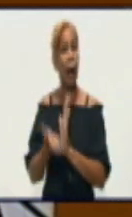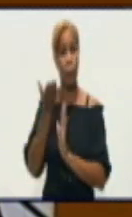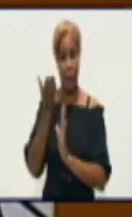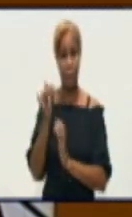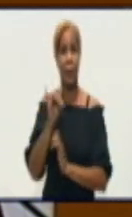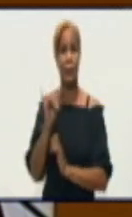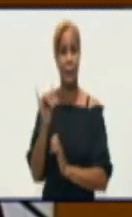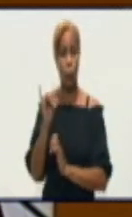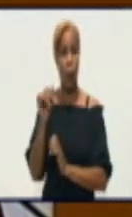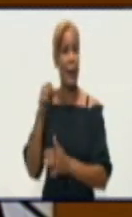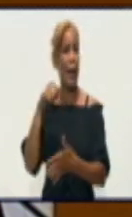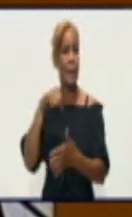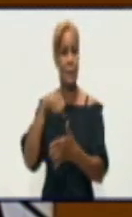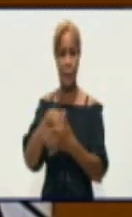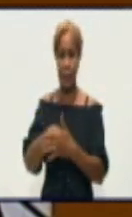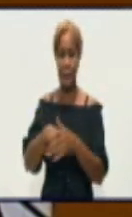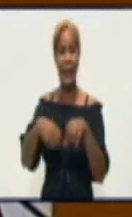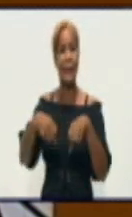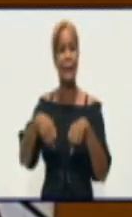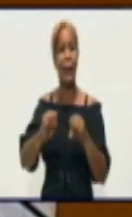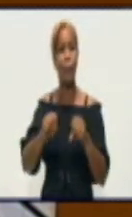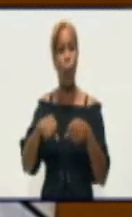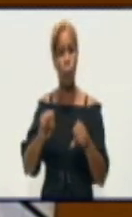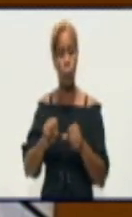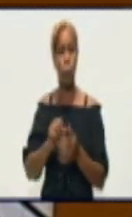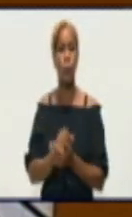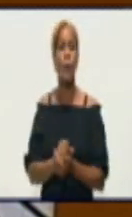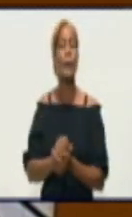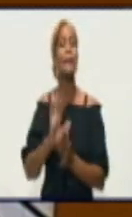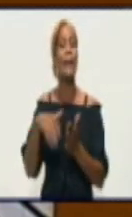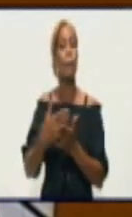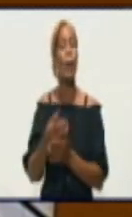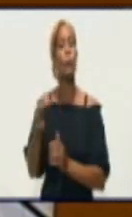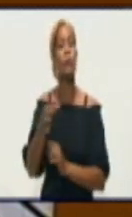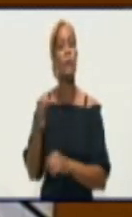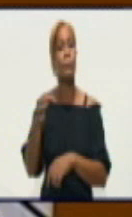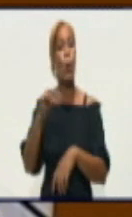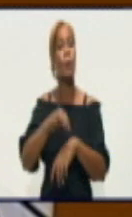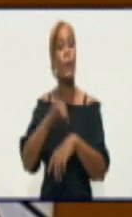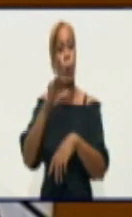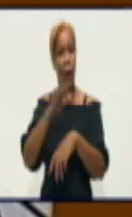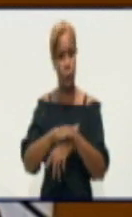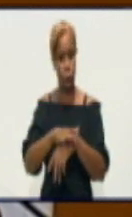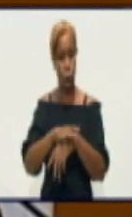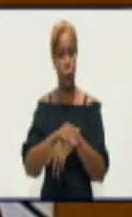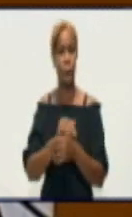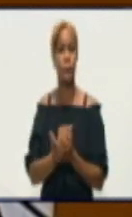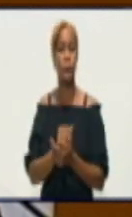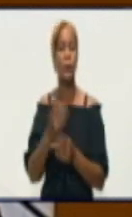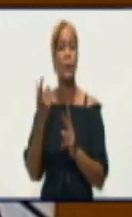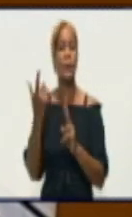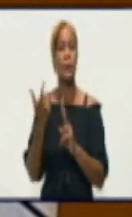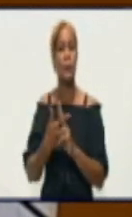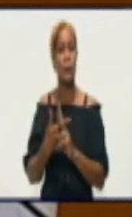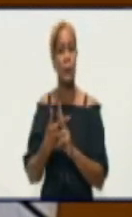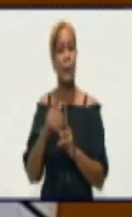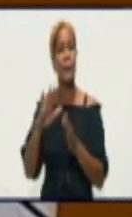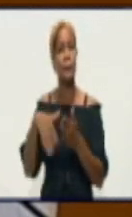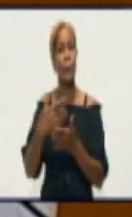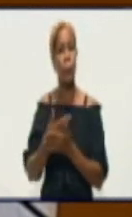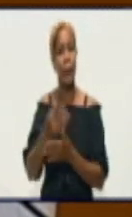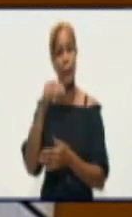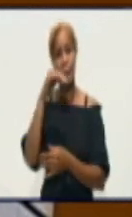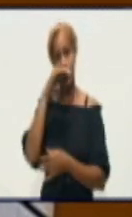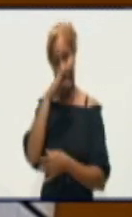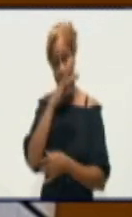en accidentes muertos y lesionados. Le sigue el municipio de Río Cautos con nueve hechos, y después Guisa